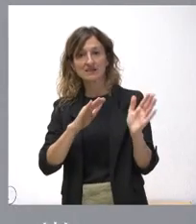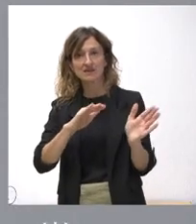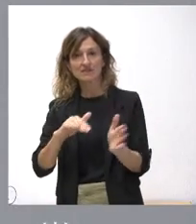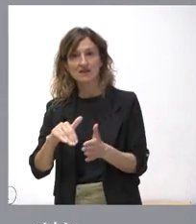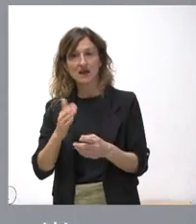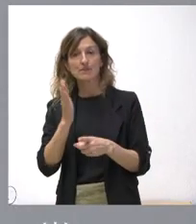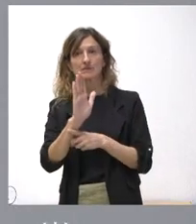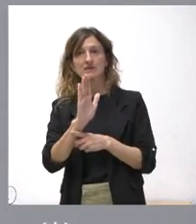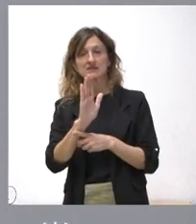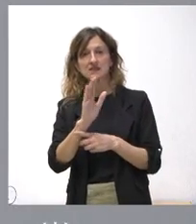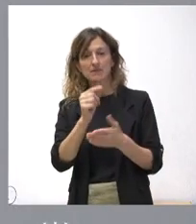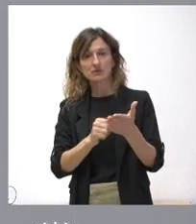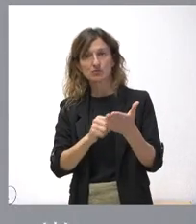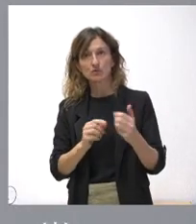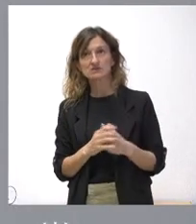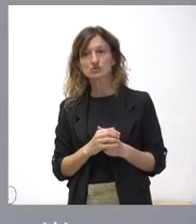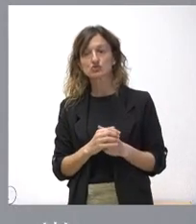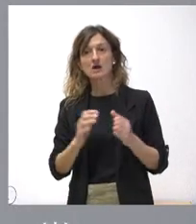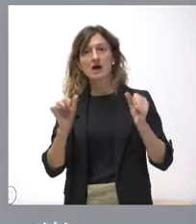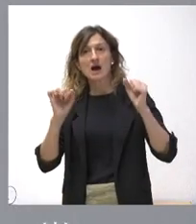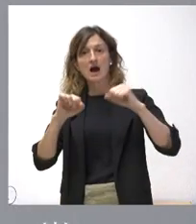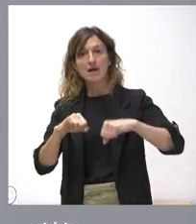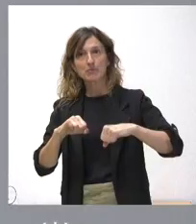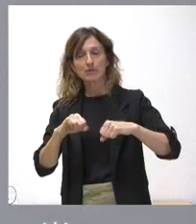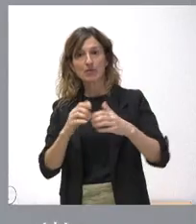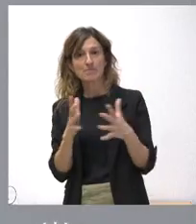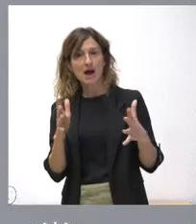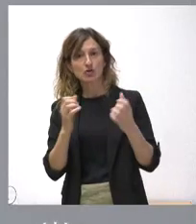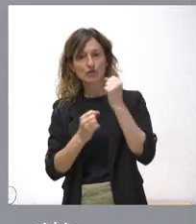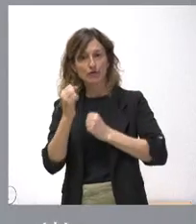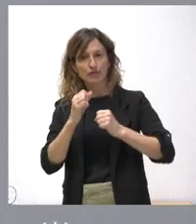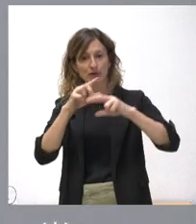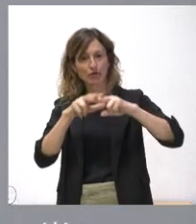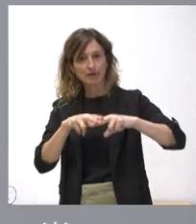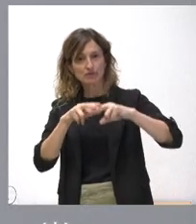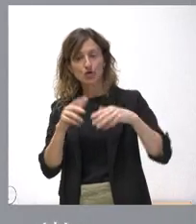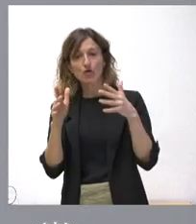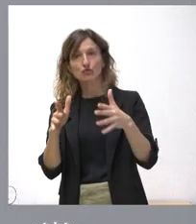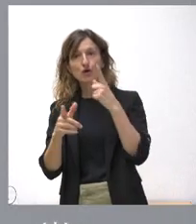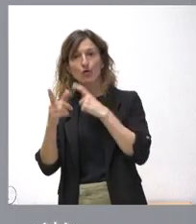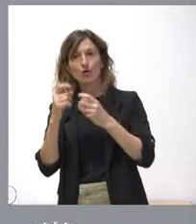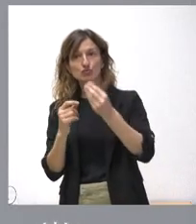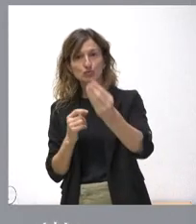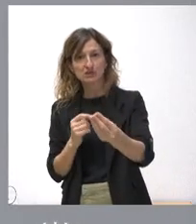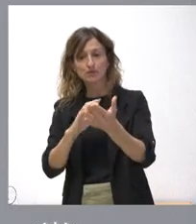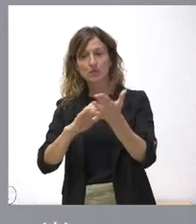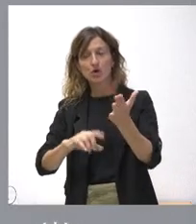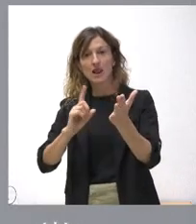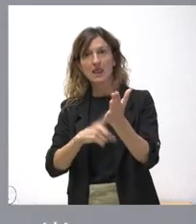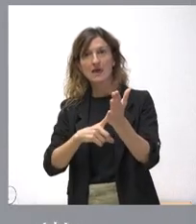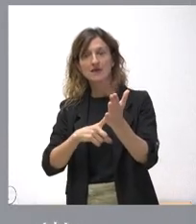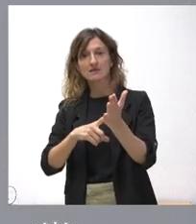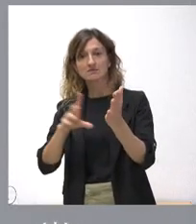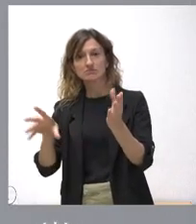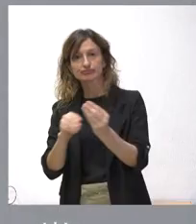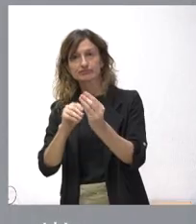poder presentar el proyecto de presupuestos, con esta aprobación del escenario macroeconómico y con la remisión al consejo consultivo de la ley que acompaña a los